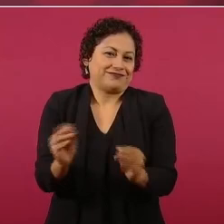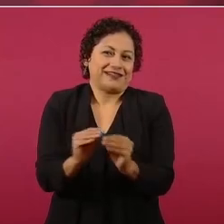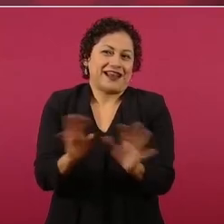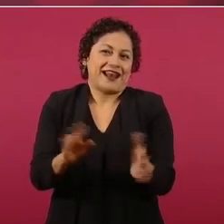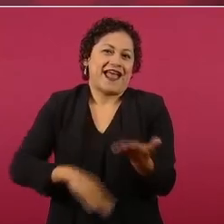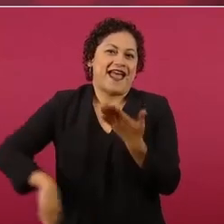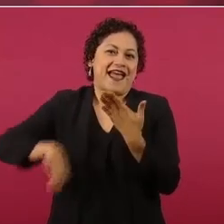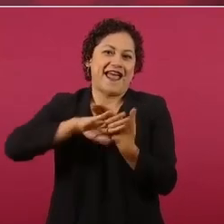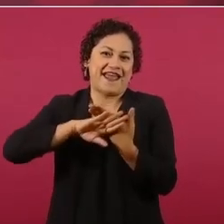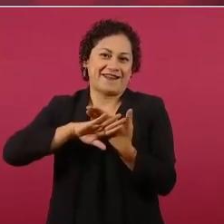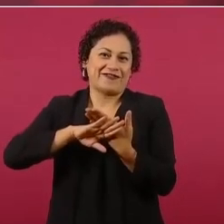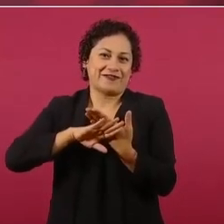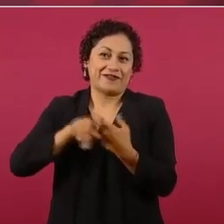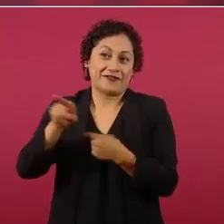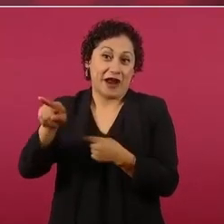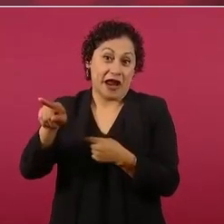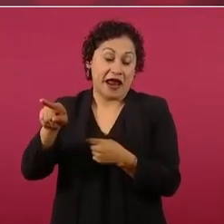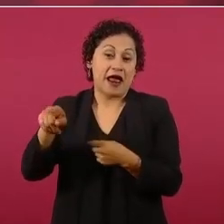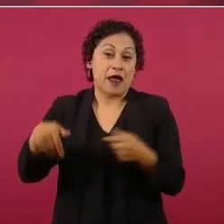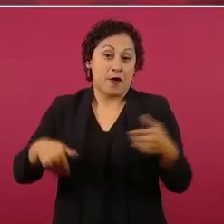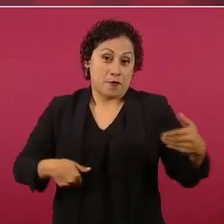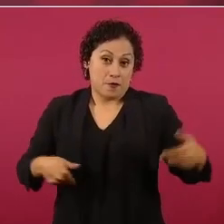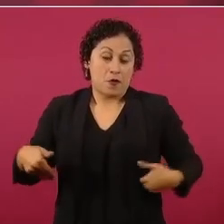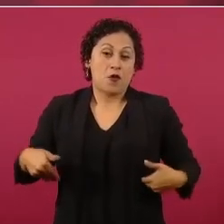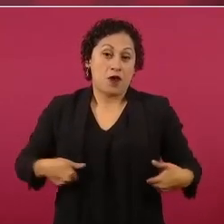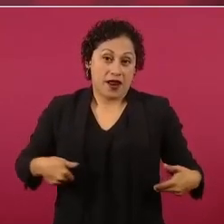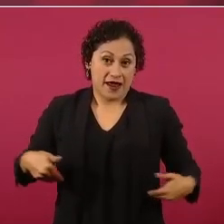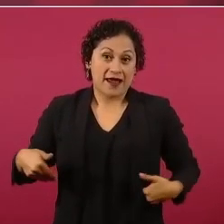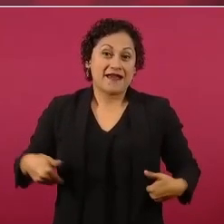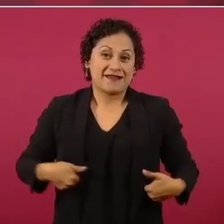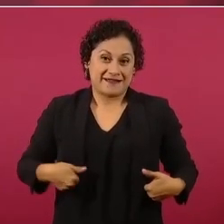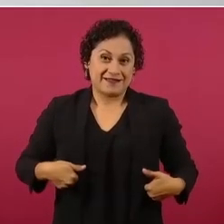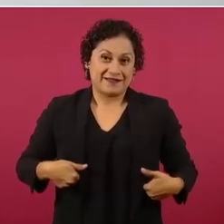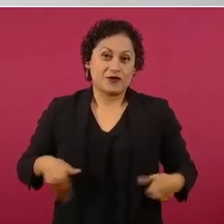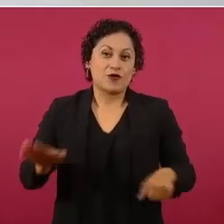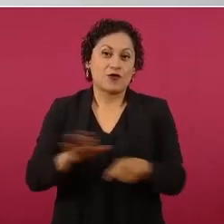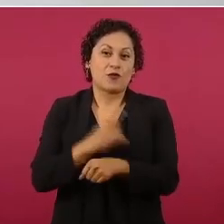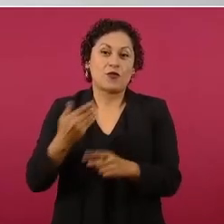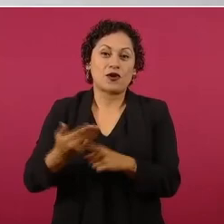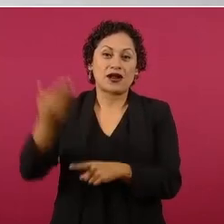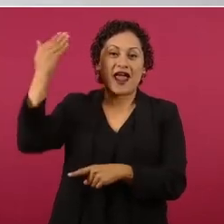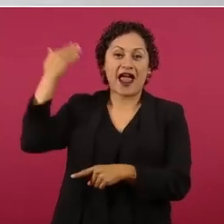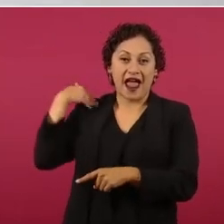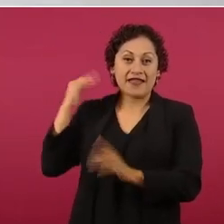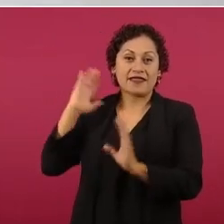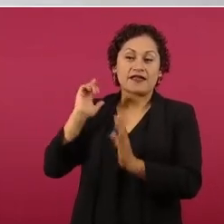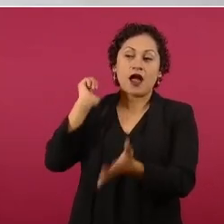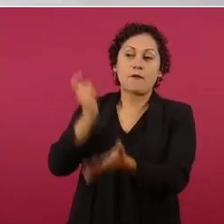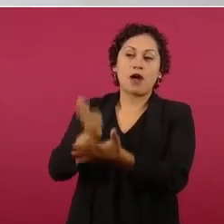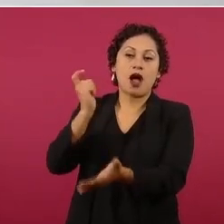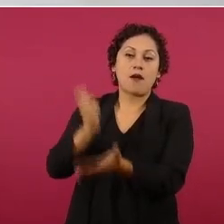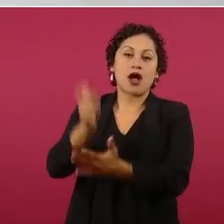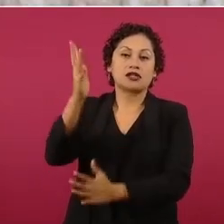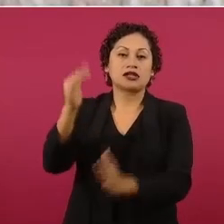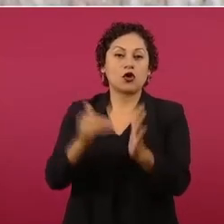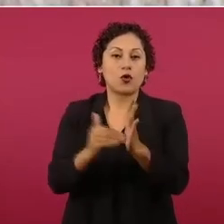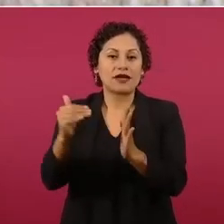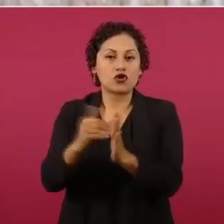Si está molesto porque ya no se le dan los cinco millones de pesos mensuales de pensión